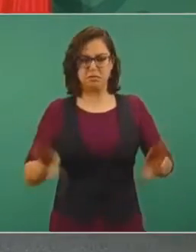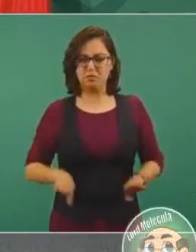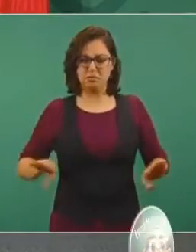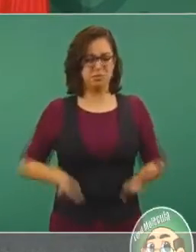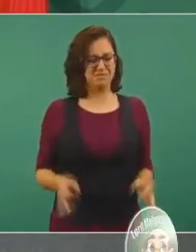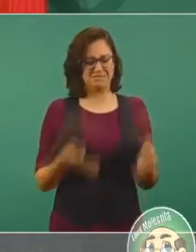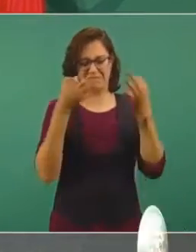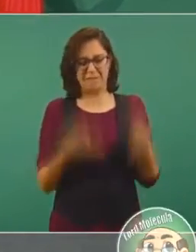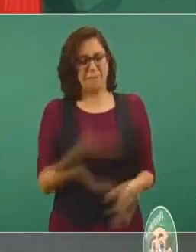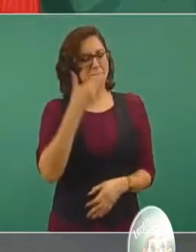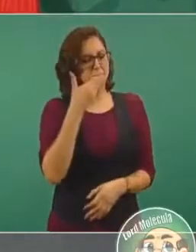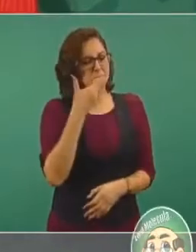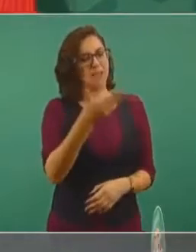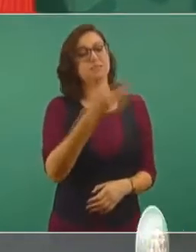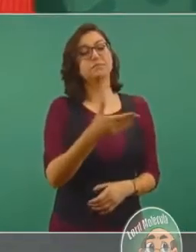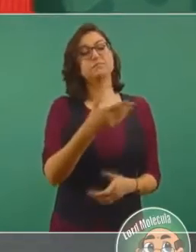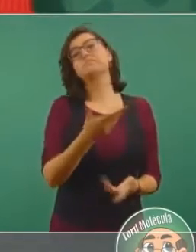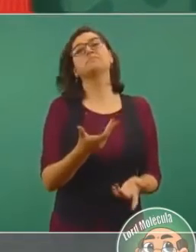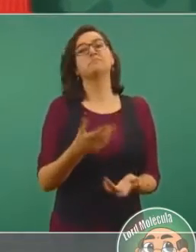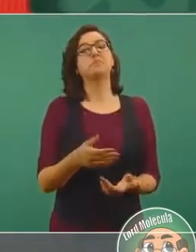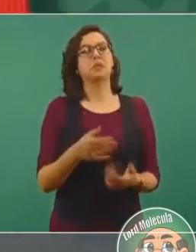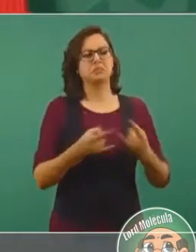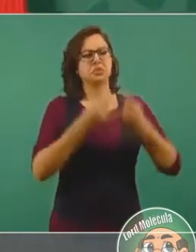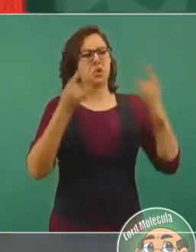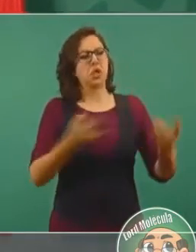embajador de Estados Unidos en México